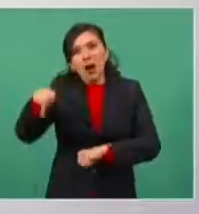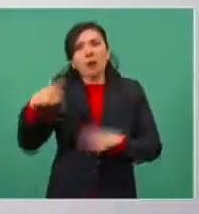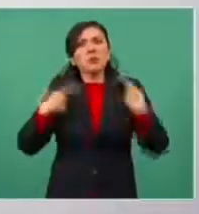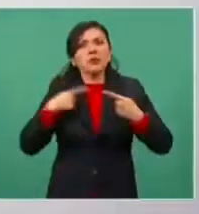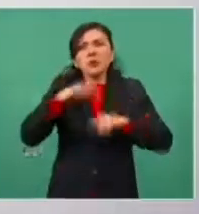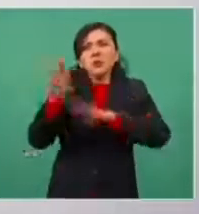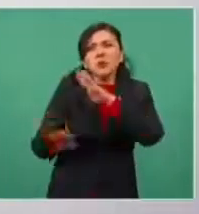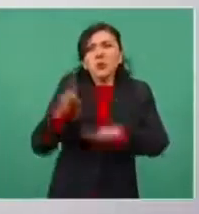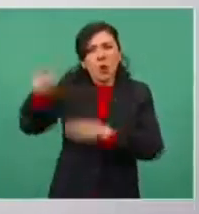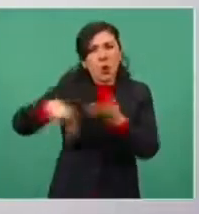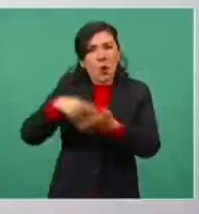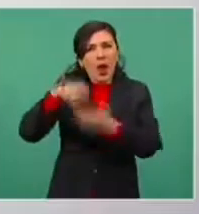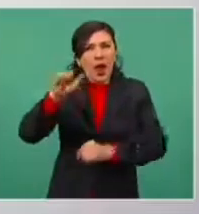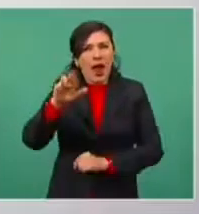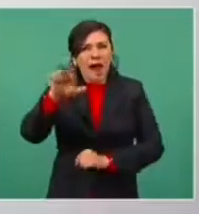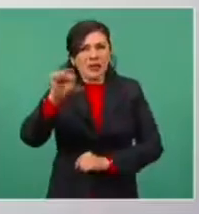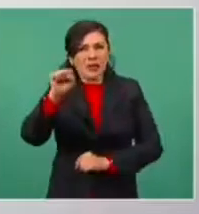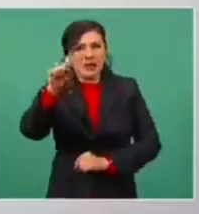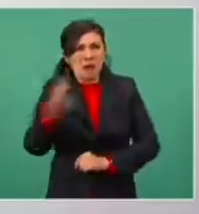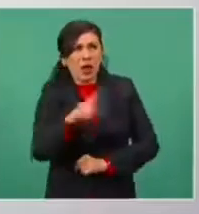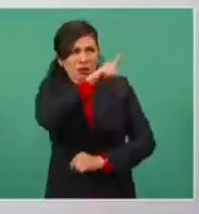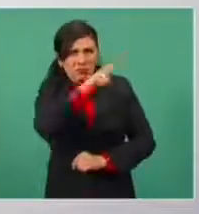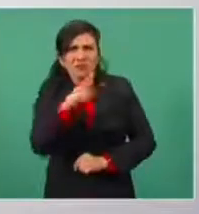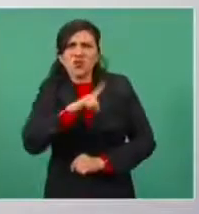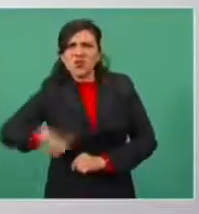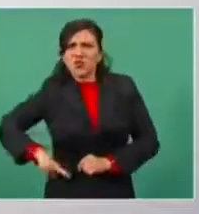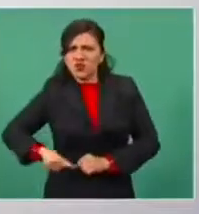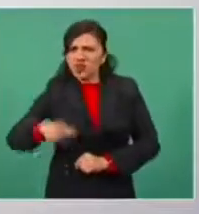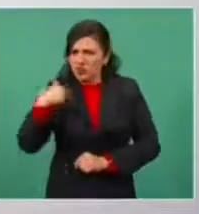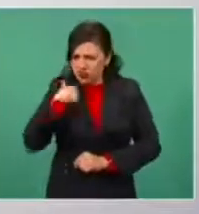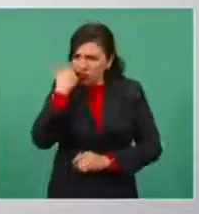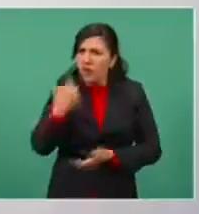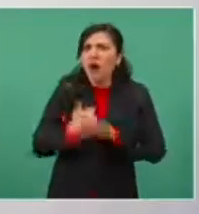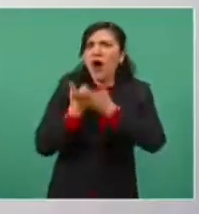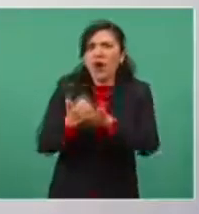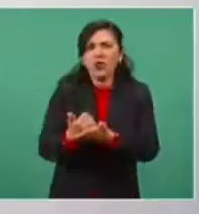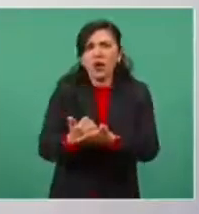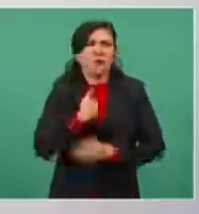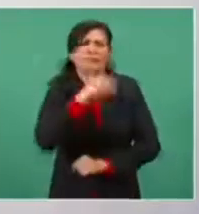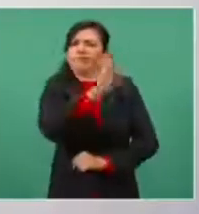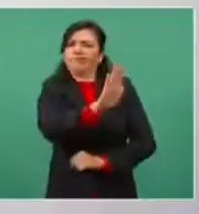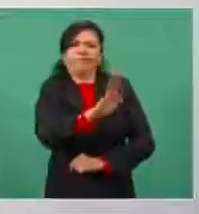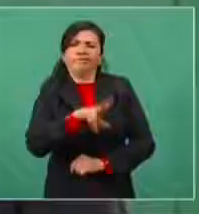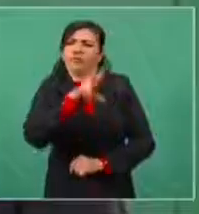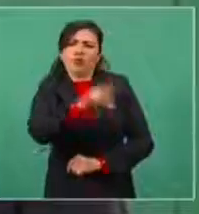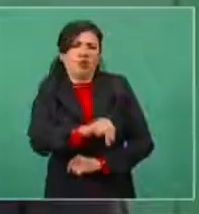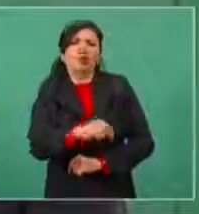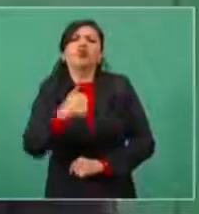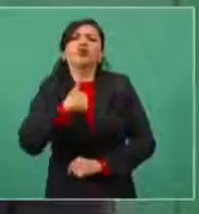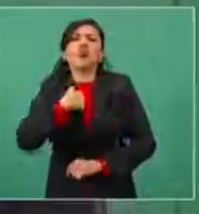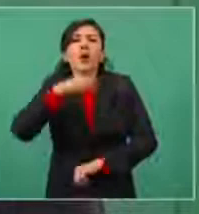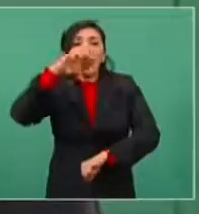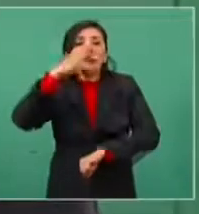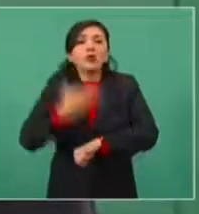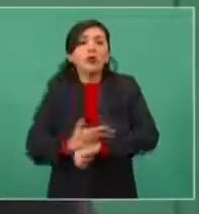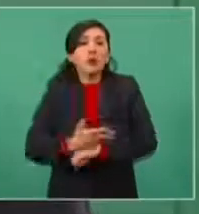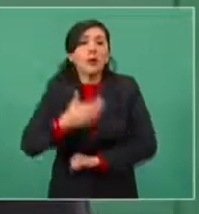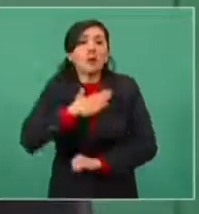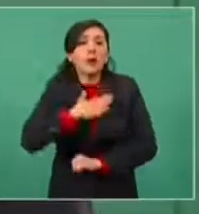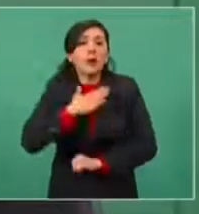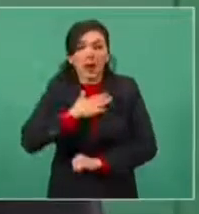y no lo permitimos, nos hicimos cargo nosotros y es nuestra